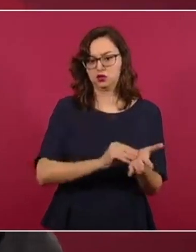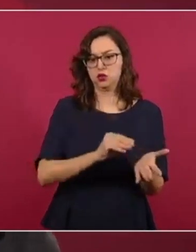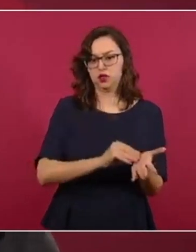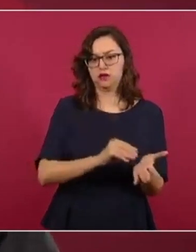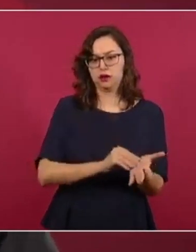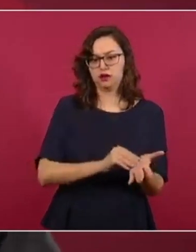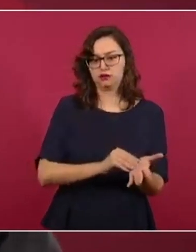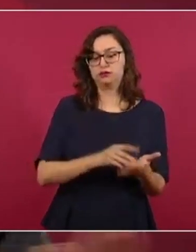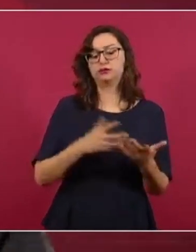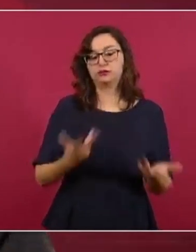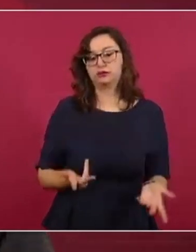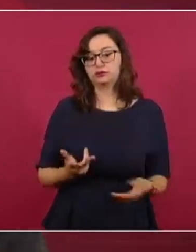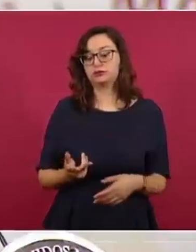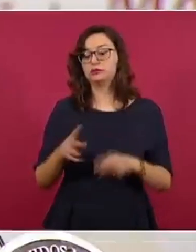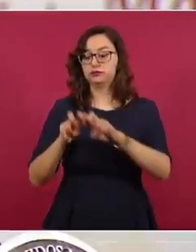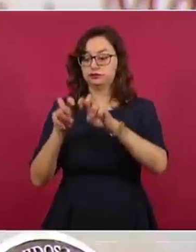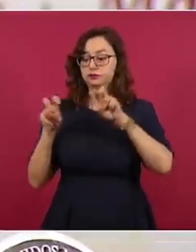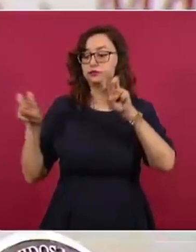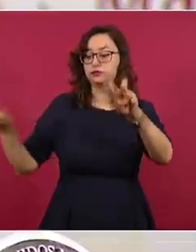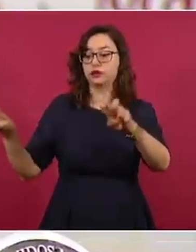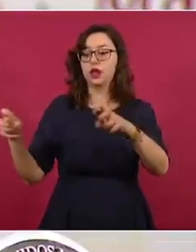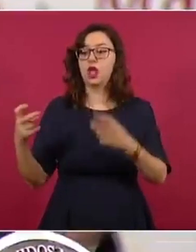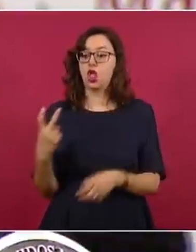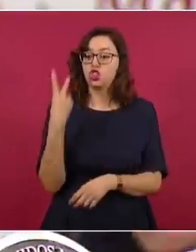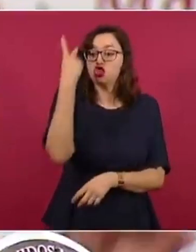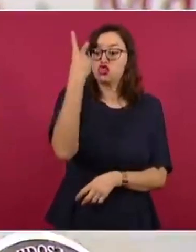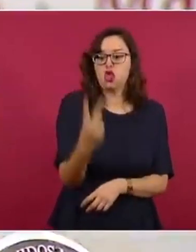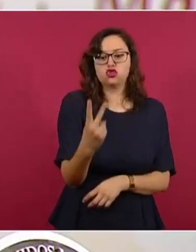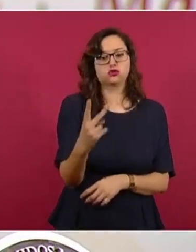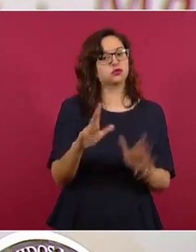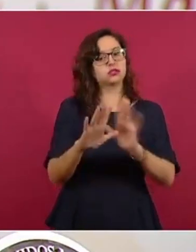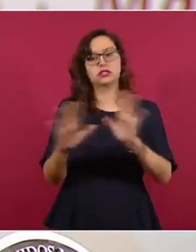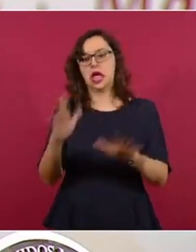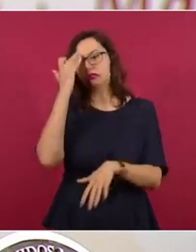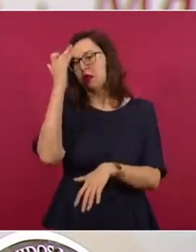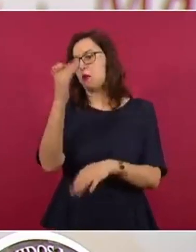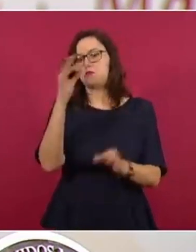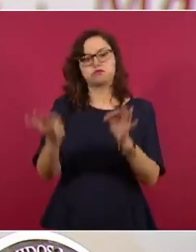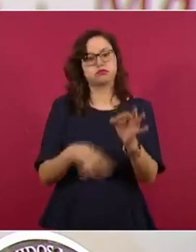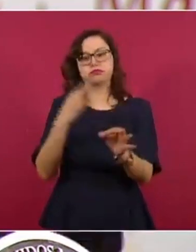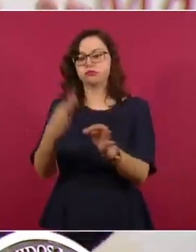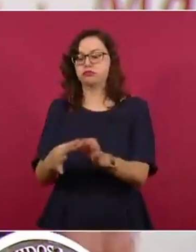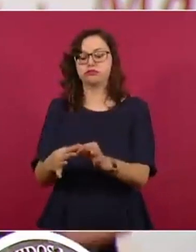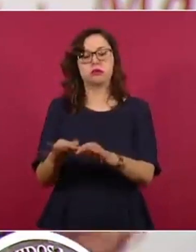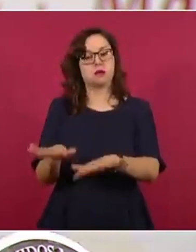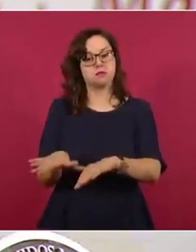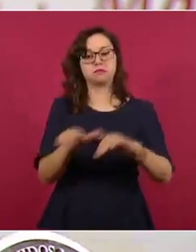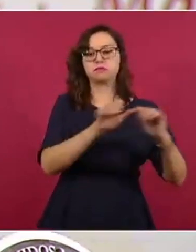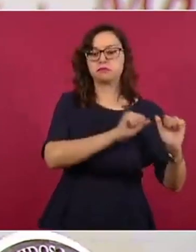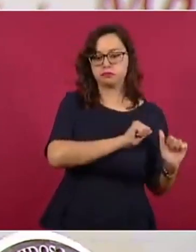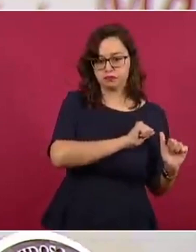denunciados ya terminaron con su encargo y hay dos de ellos que todavía